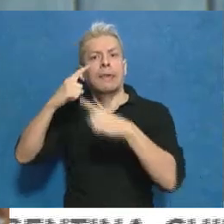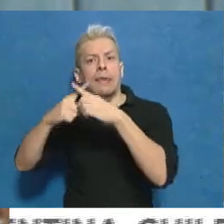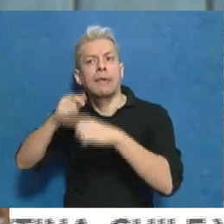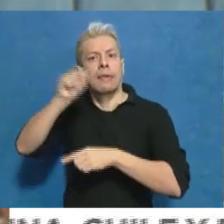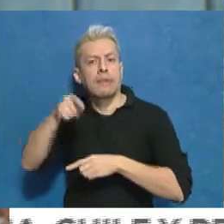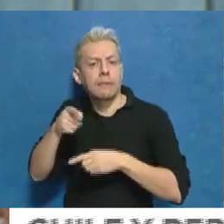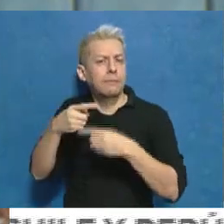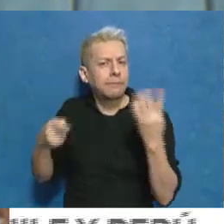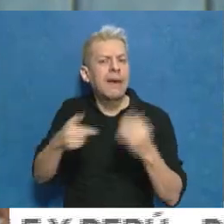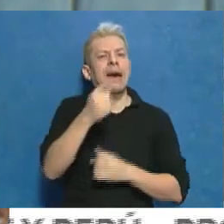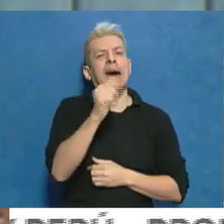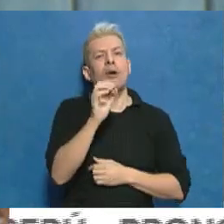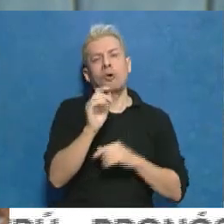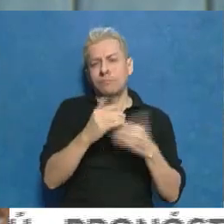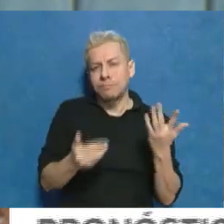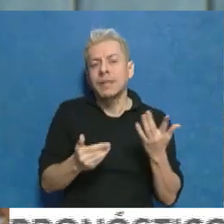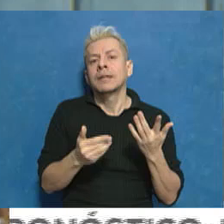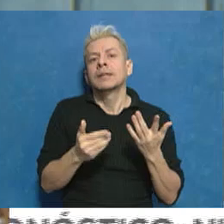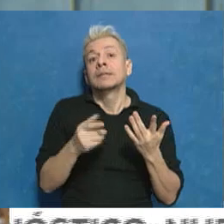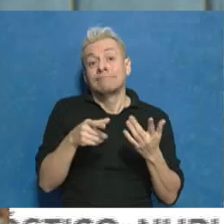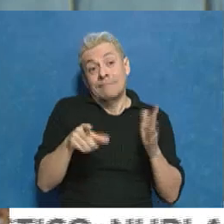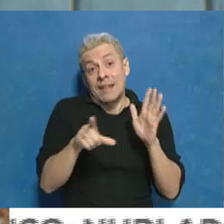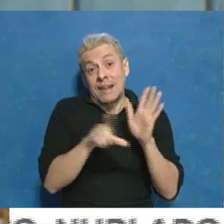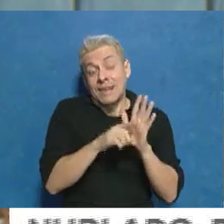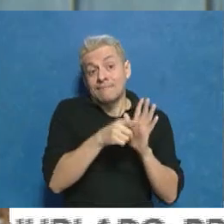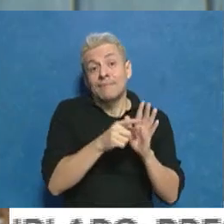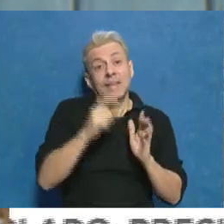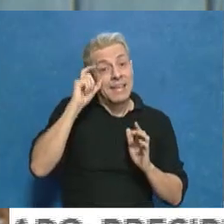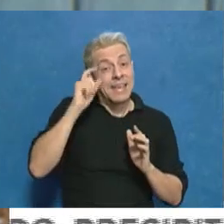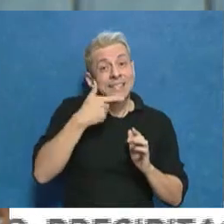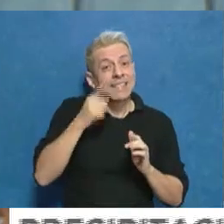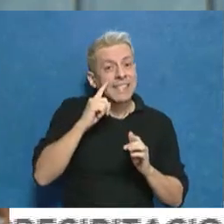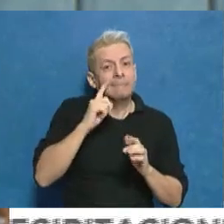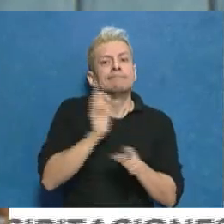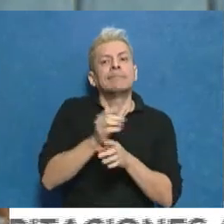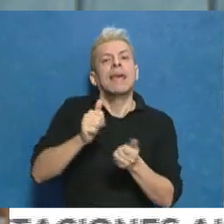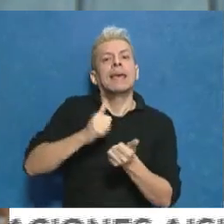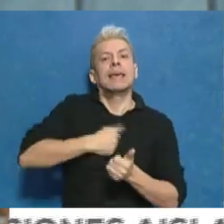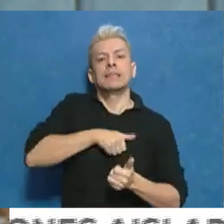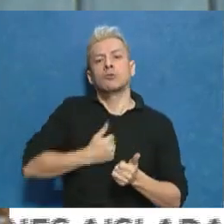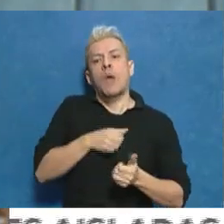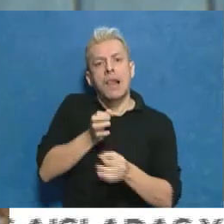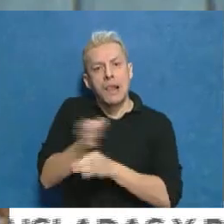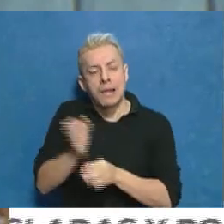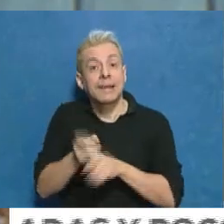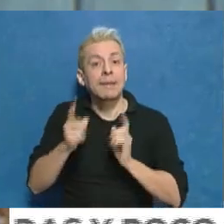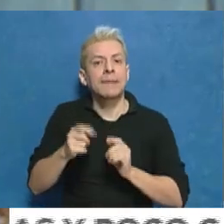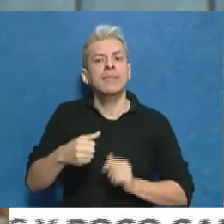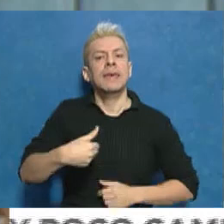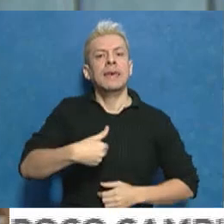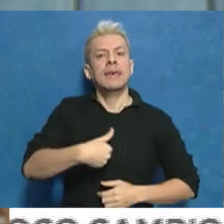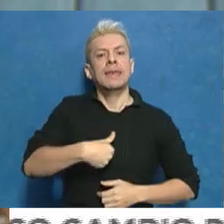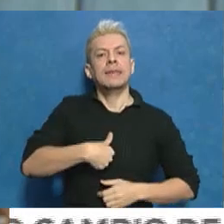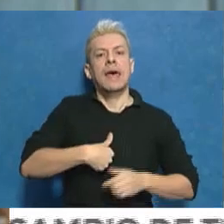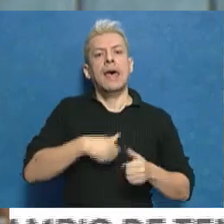emanado de estas dos leyes que acabo de mencionar, ¿no? La ley de ESI y la ley de identidad de género, la cual la persona puede autopercibirse